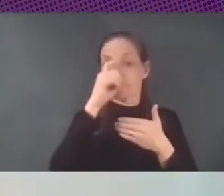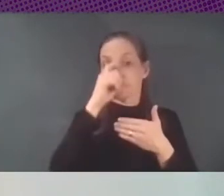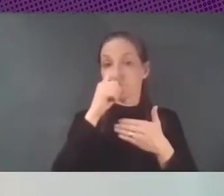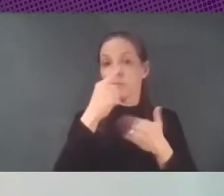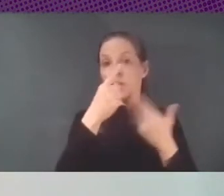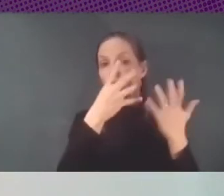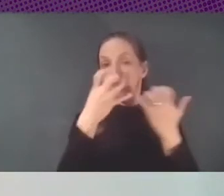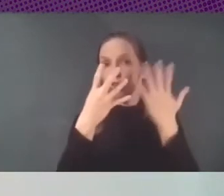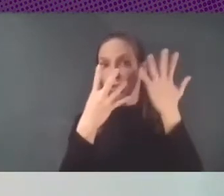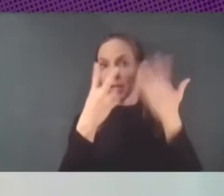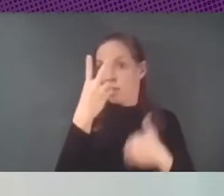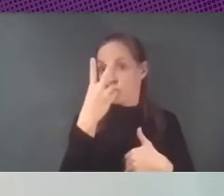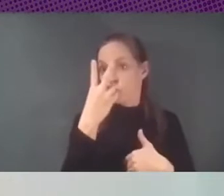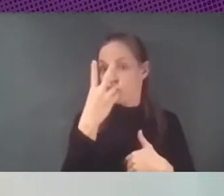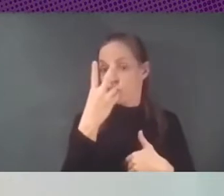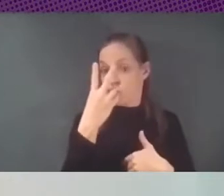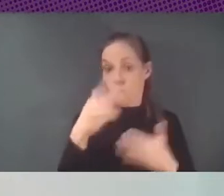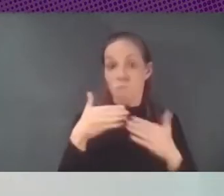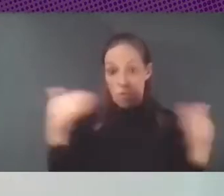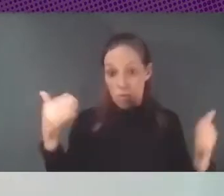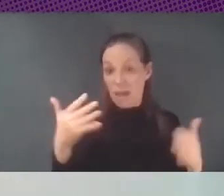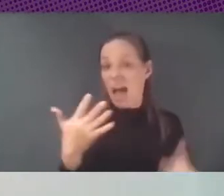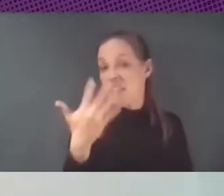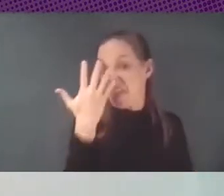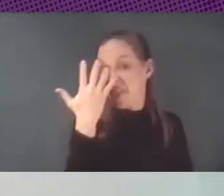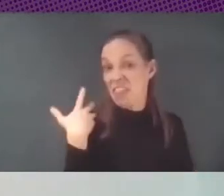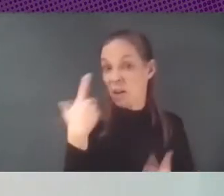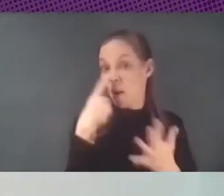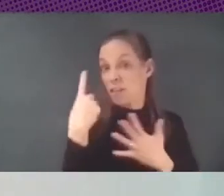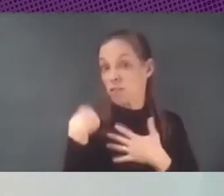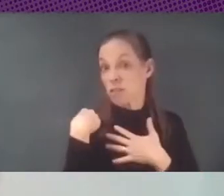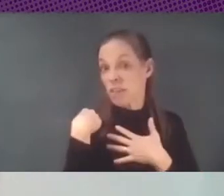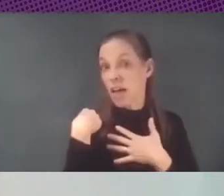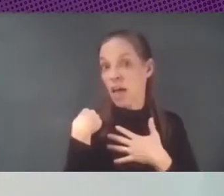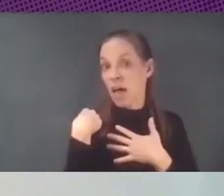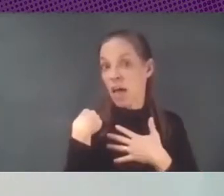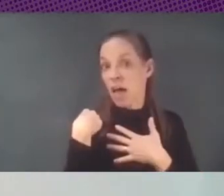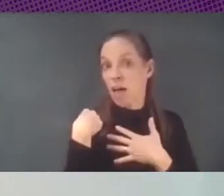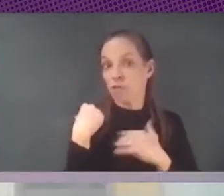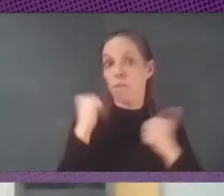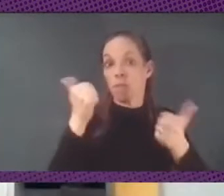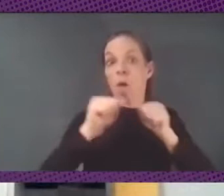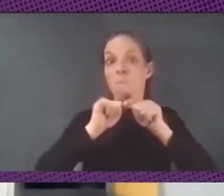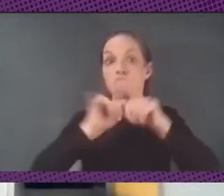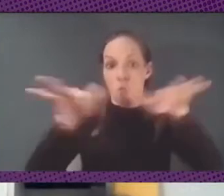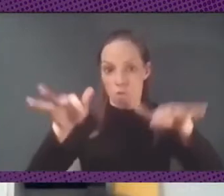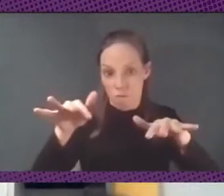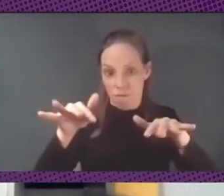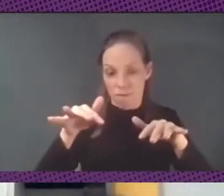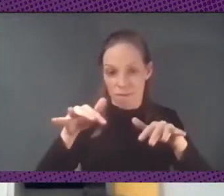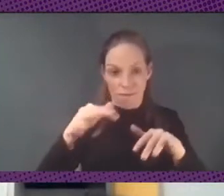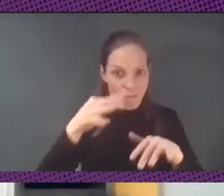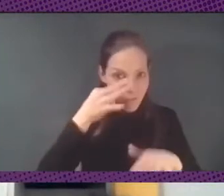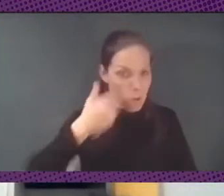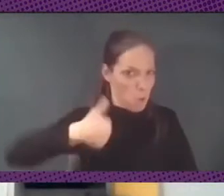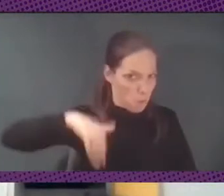popular hace 5 o 6 años y de golpear parece que lo acaban de inventar y cuando miras ahí en el histórico que tienen viene